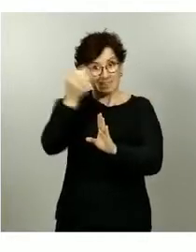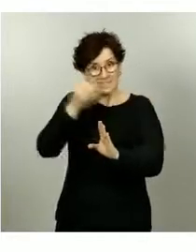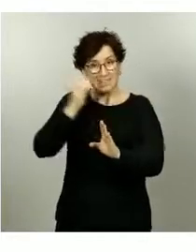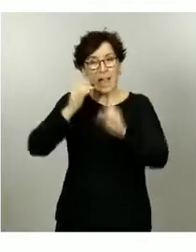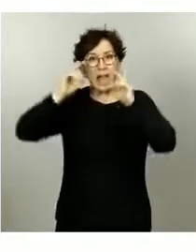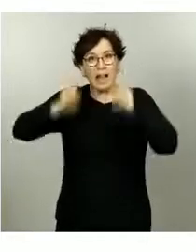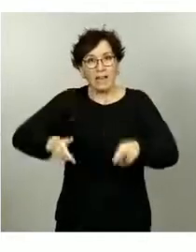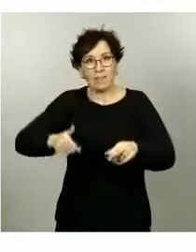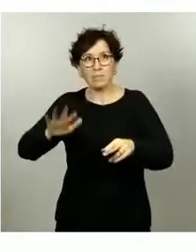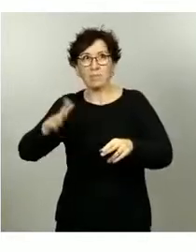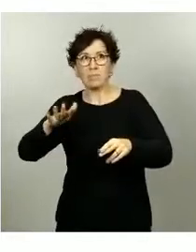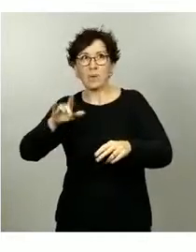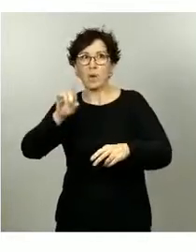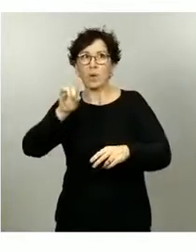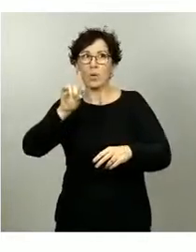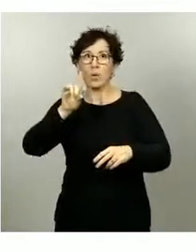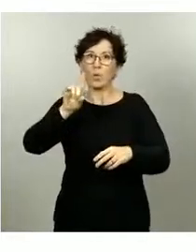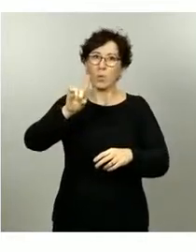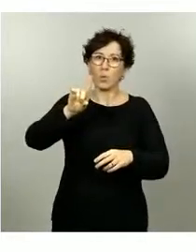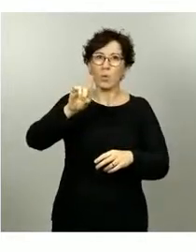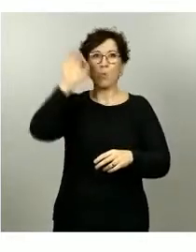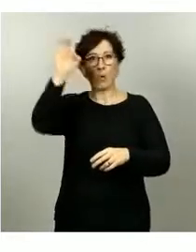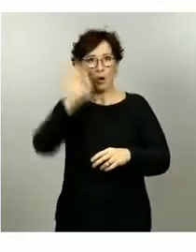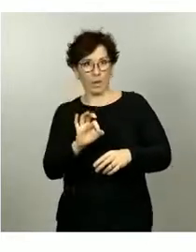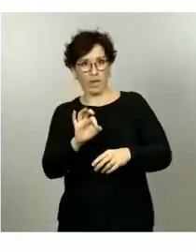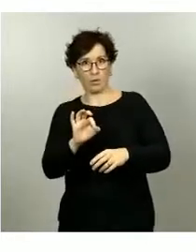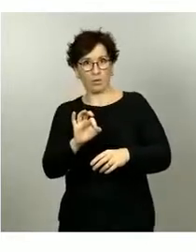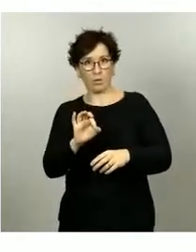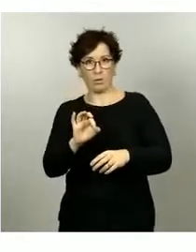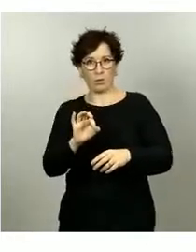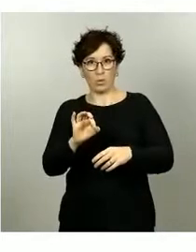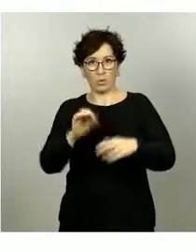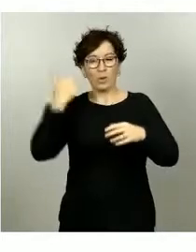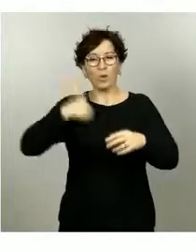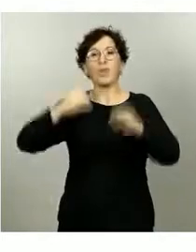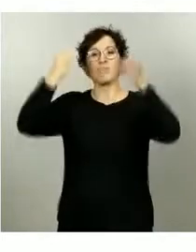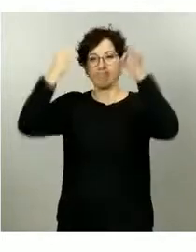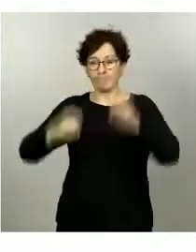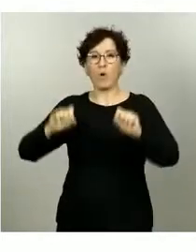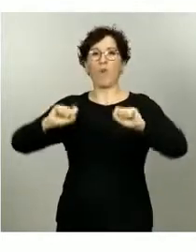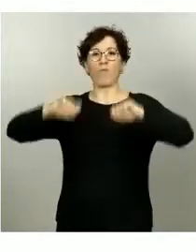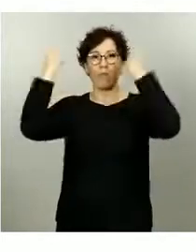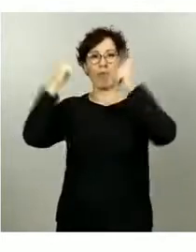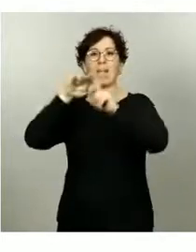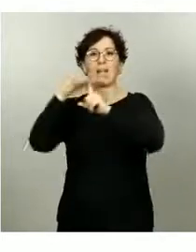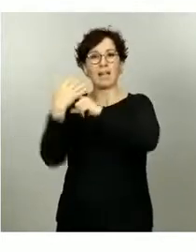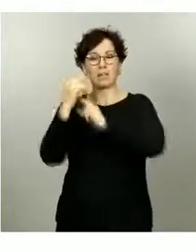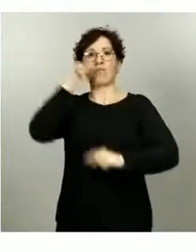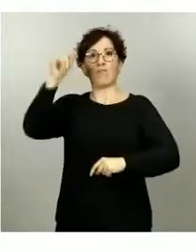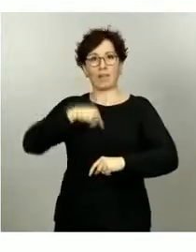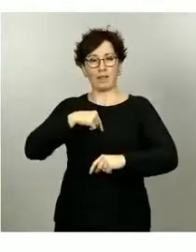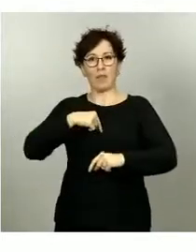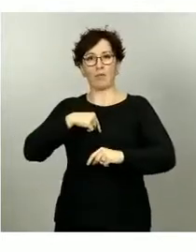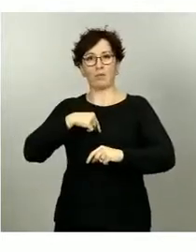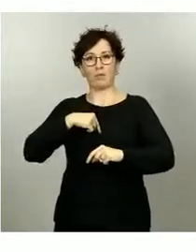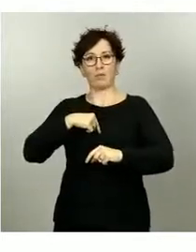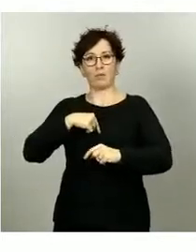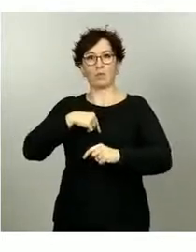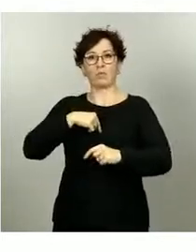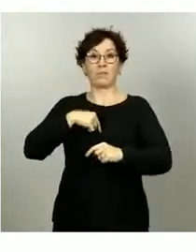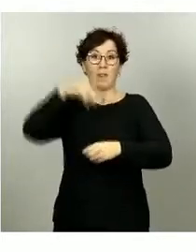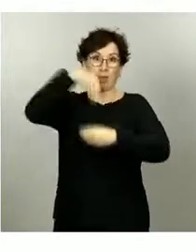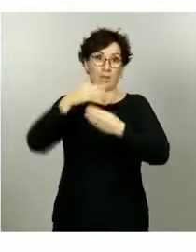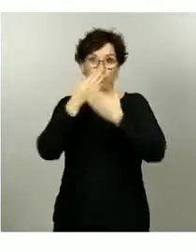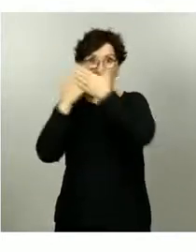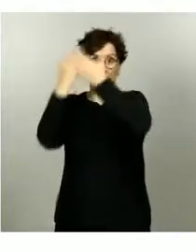% que estamos valorando según lo detectado, sino que se encuentra en torno al 1%, una vez que consideramos todos los